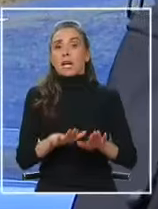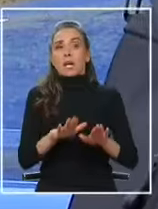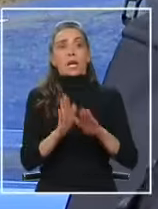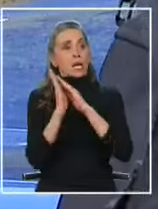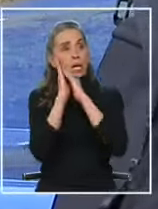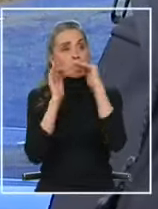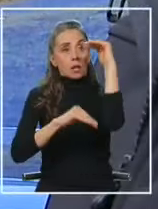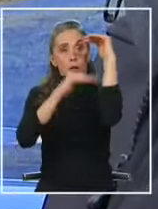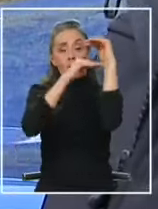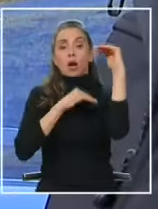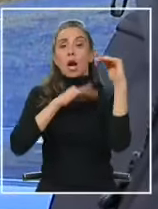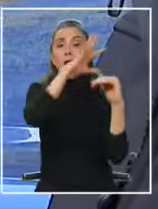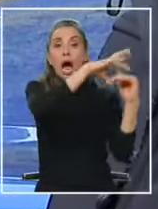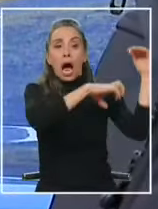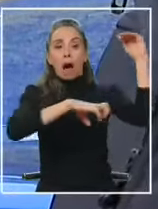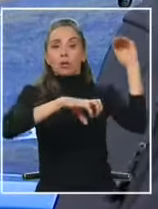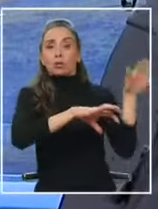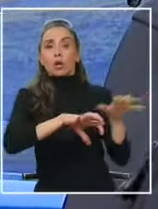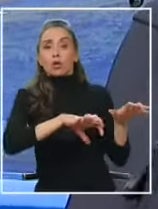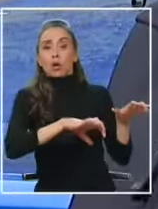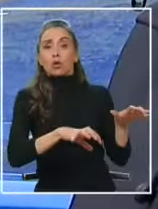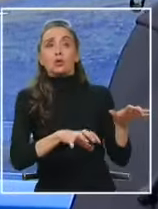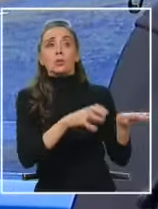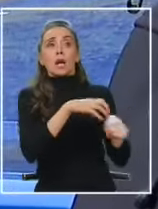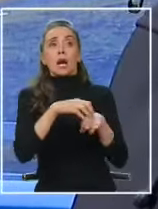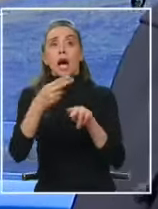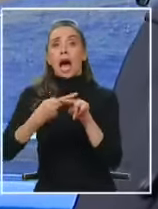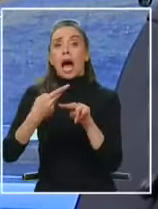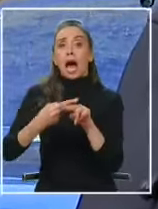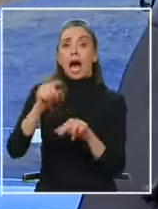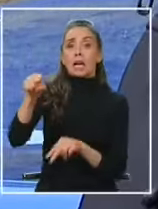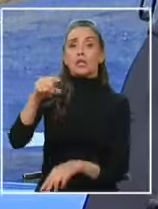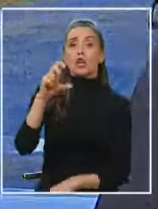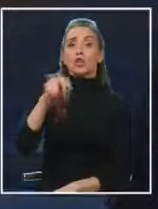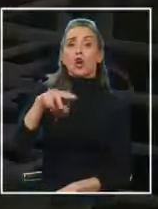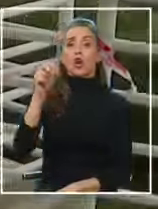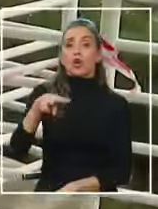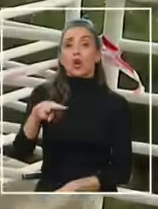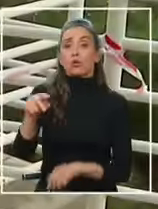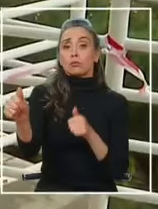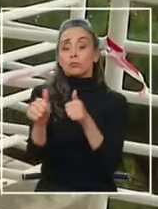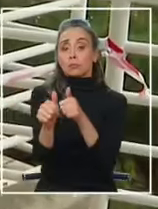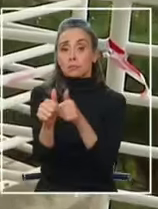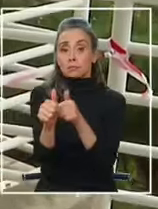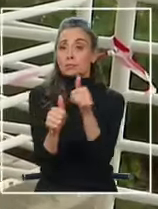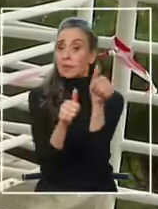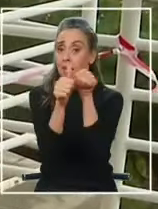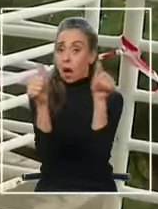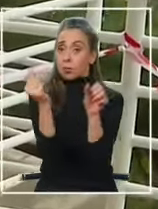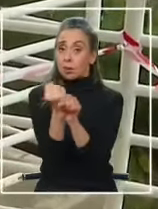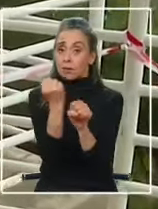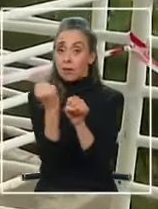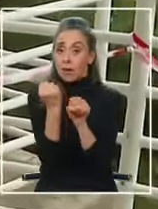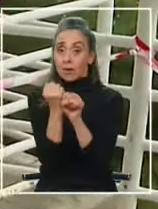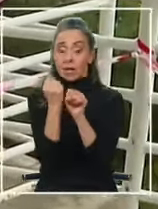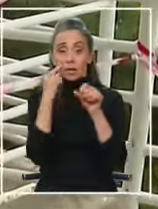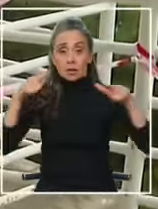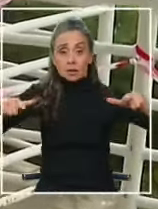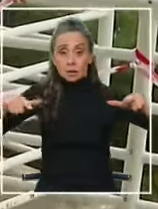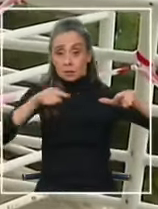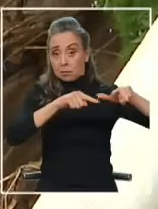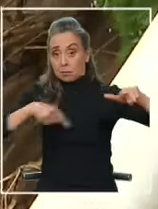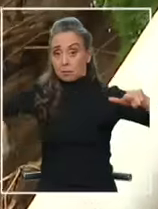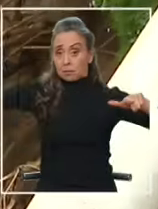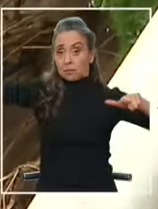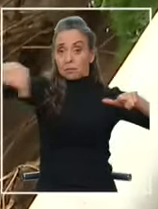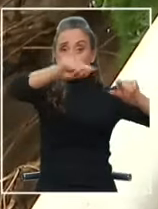vine a buscar algunas cosas más. Ayer nos fuimos, estoy arrendando algo aquí en Concon, mientras tanto. Las autoridades trabajan para efectuar un perímetro de